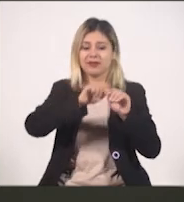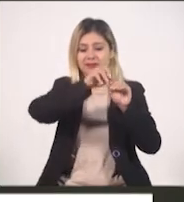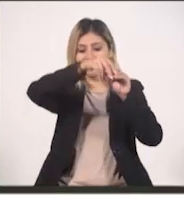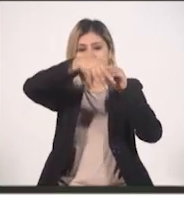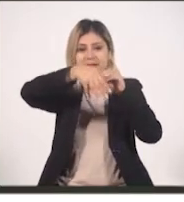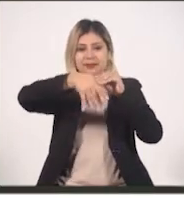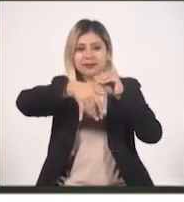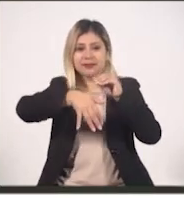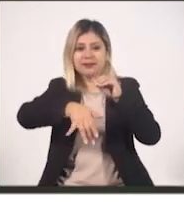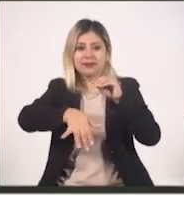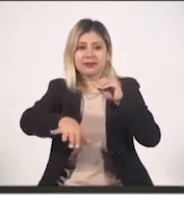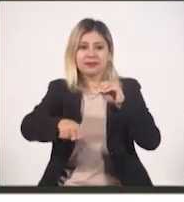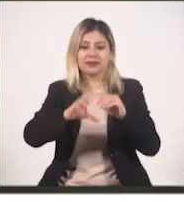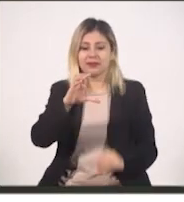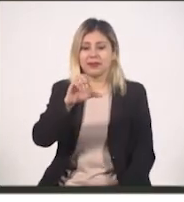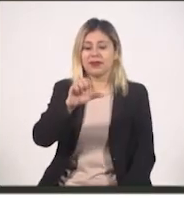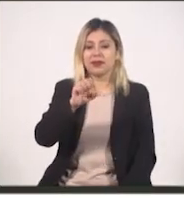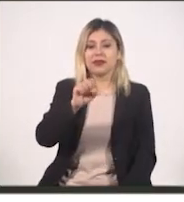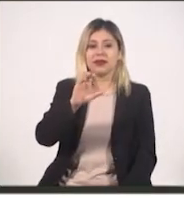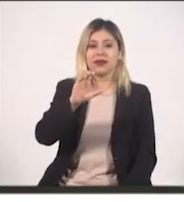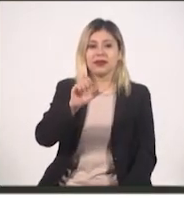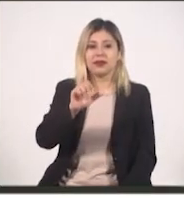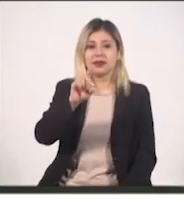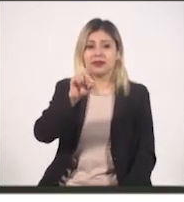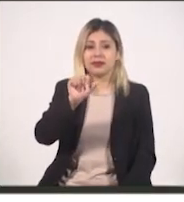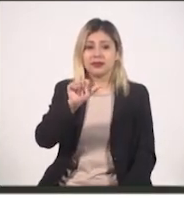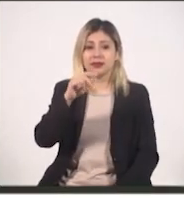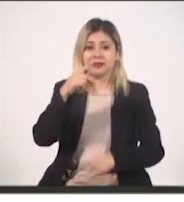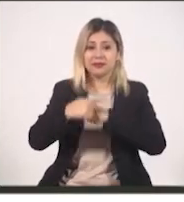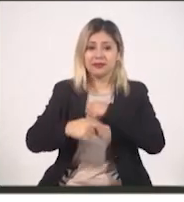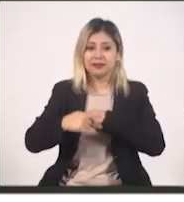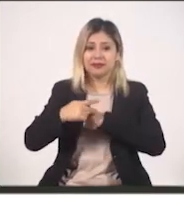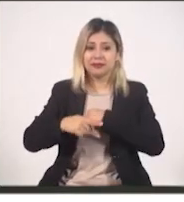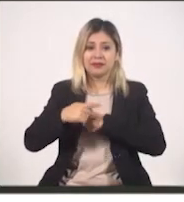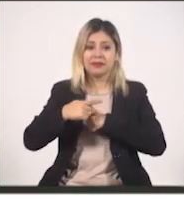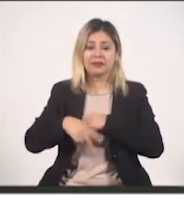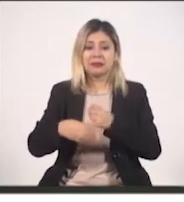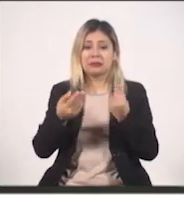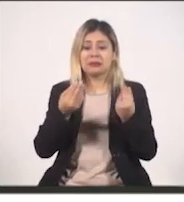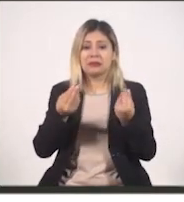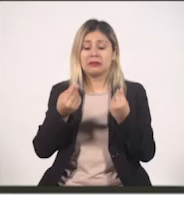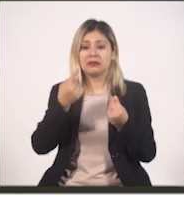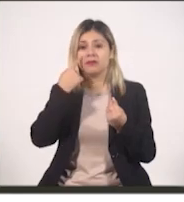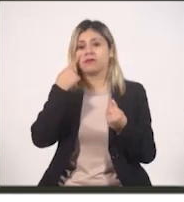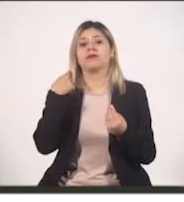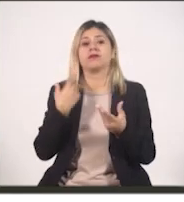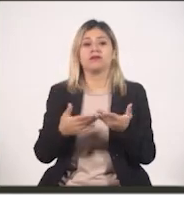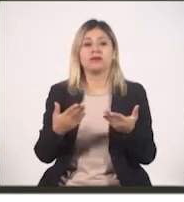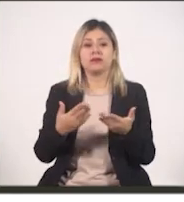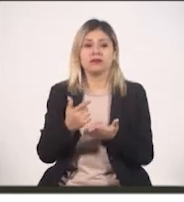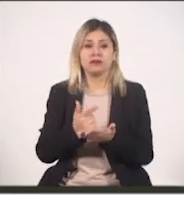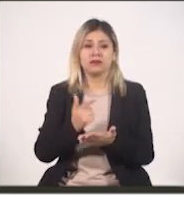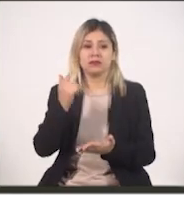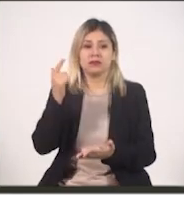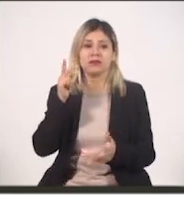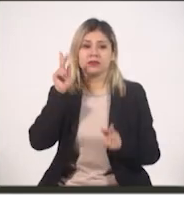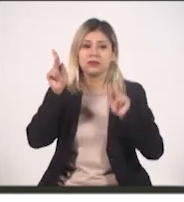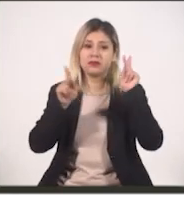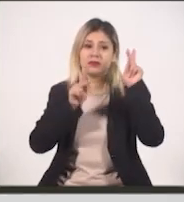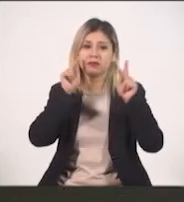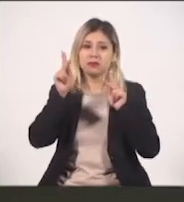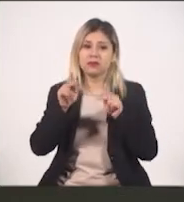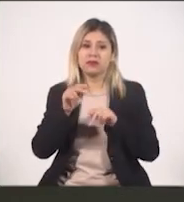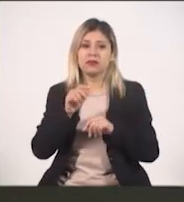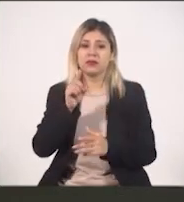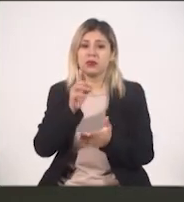la temporada donde tenemos completamente cerrado, por el peligro que representan. Entonces, ahorita para visitar es este tema,